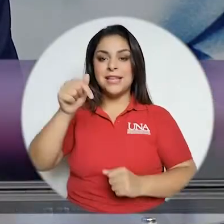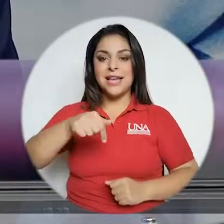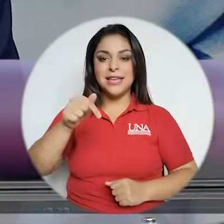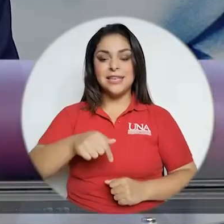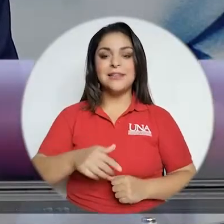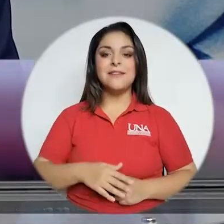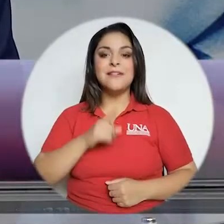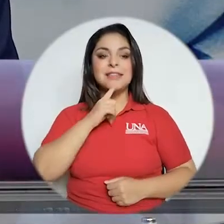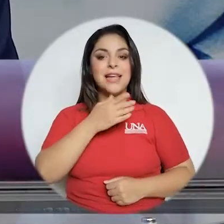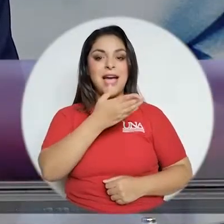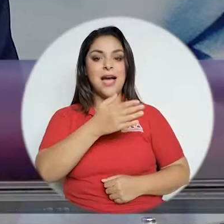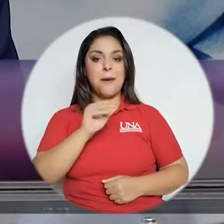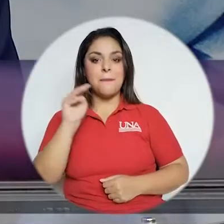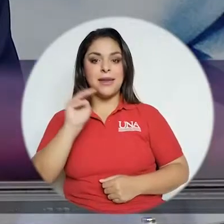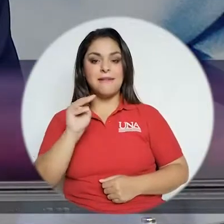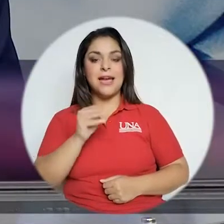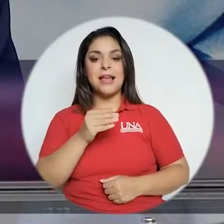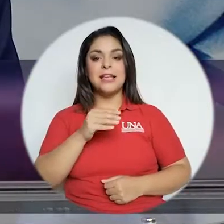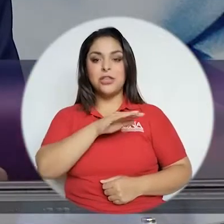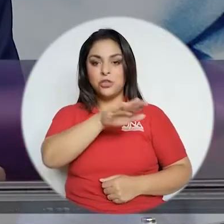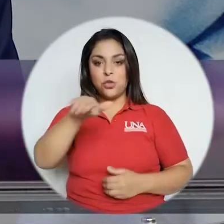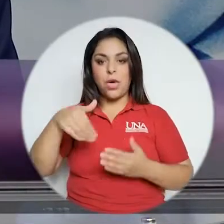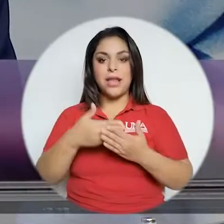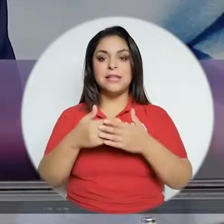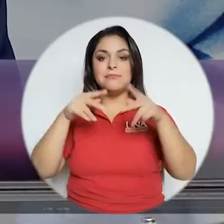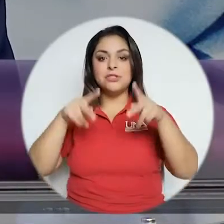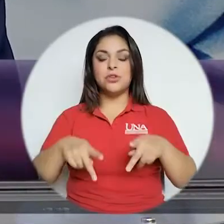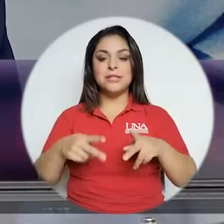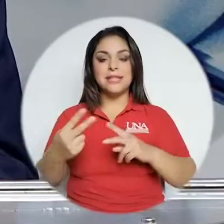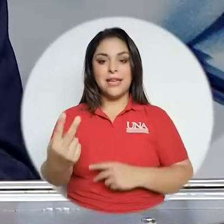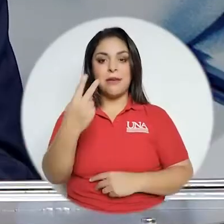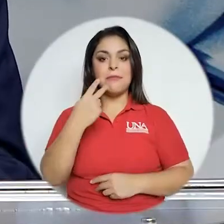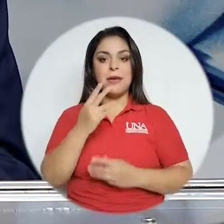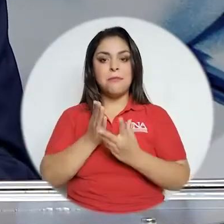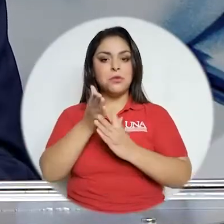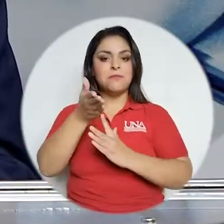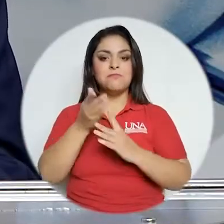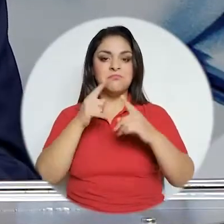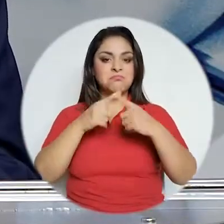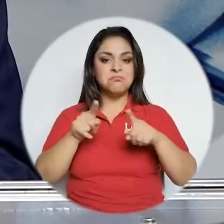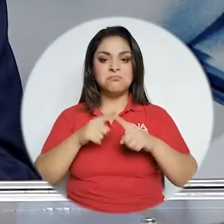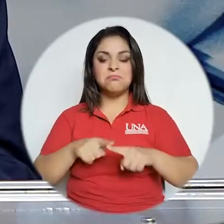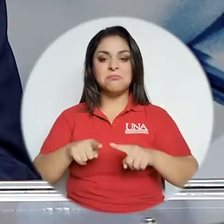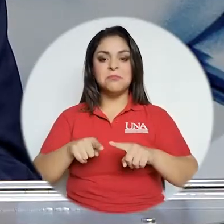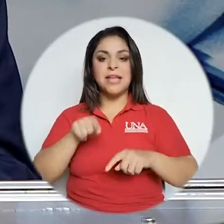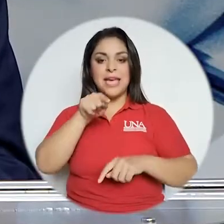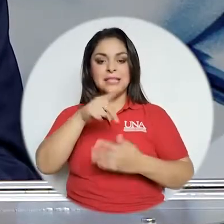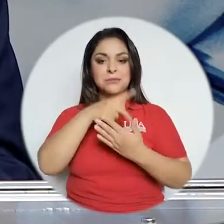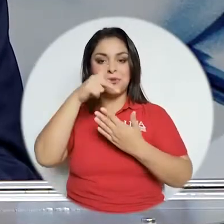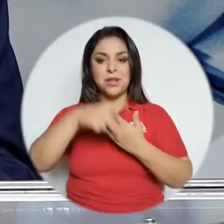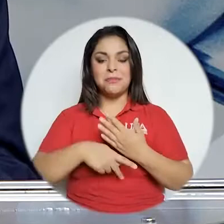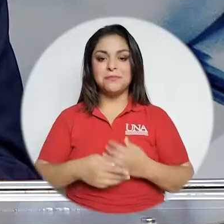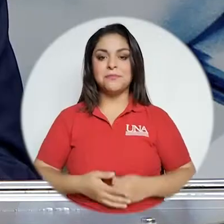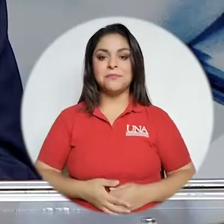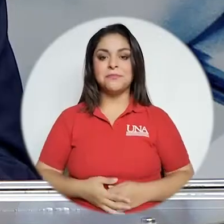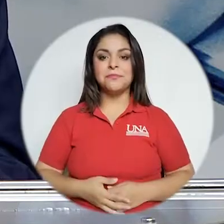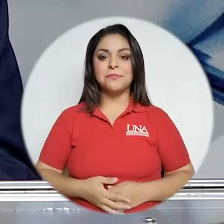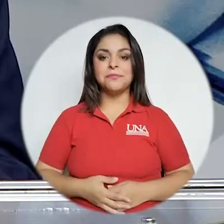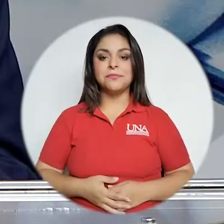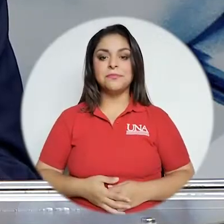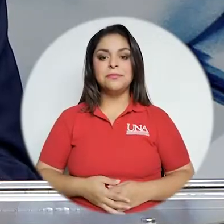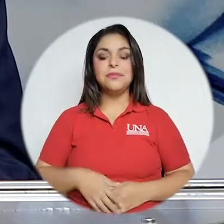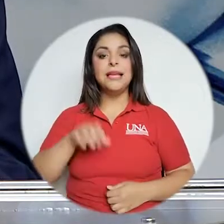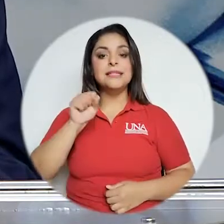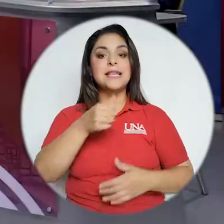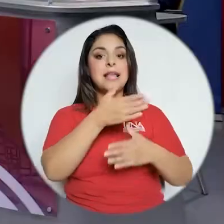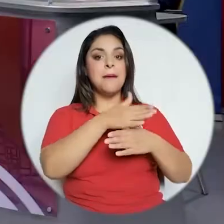un gusto estar acompañándoles acá, Maribel, y también a las personas que nos siguen a través de los diferentes medios de difusión de este